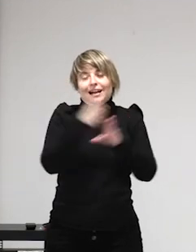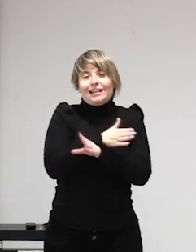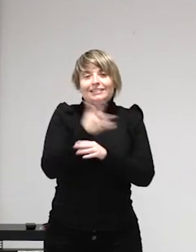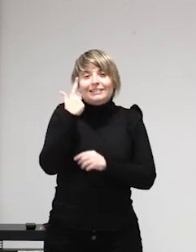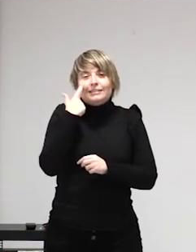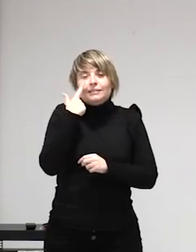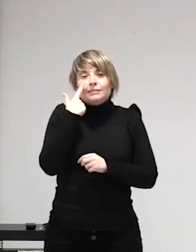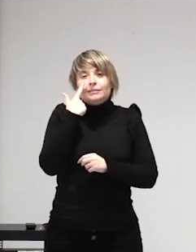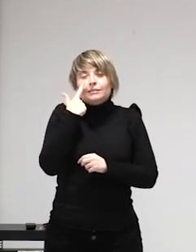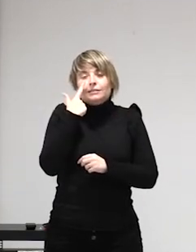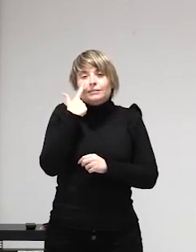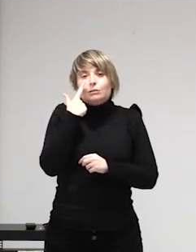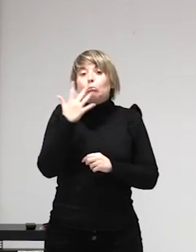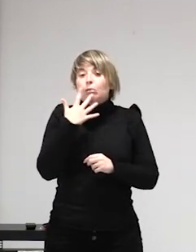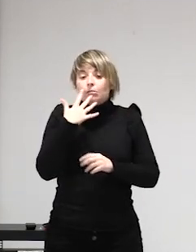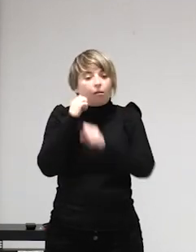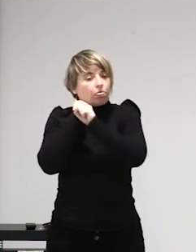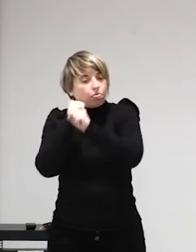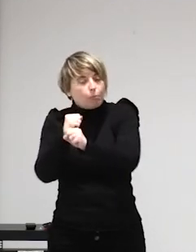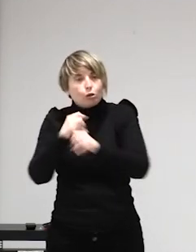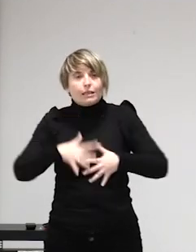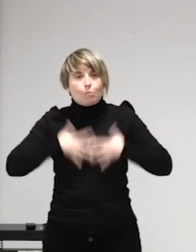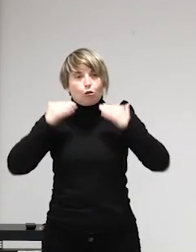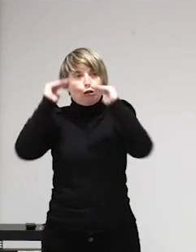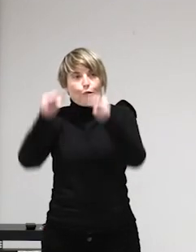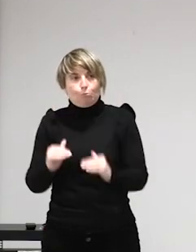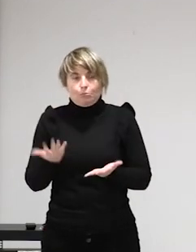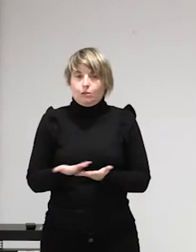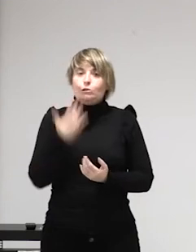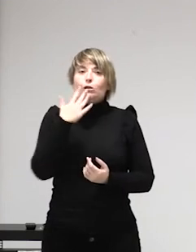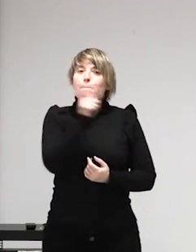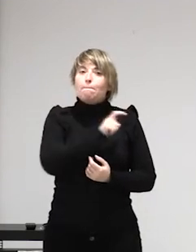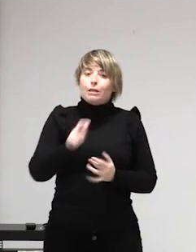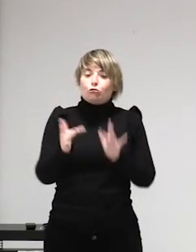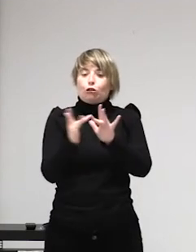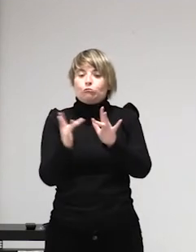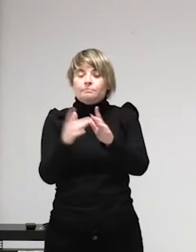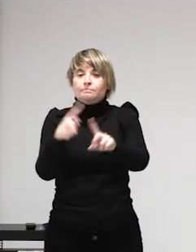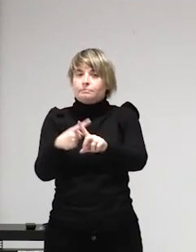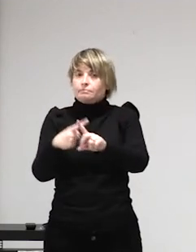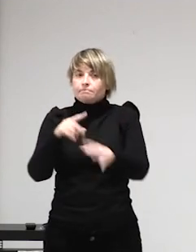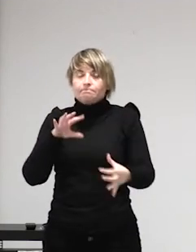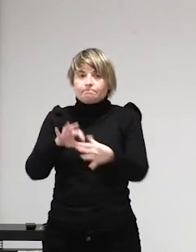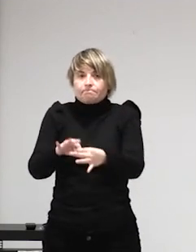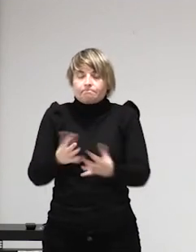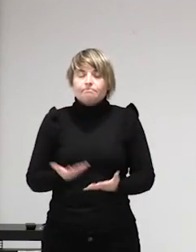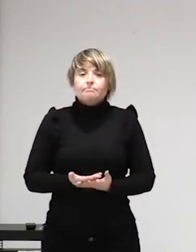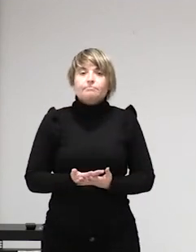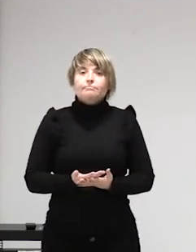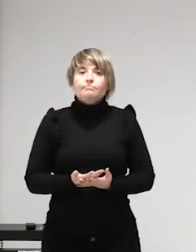dejar el trabajo sexual ¿qué lectura hace de que los demandantes de sexo sean en su mayoría hombres?